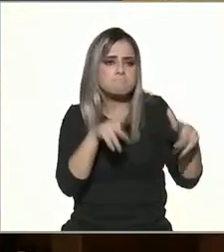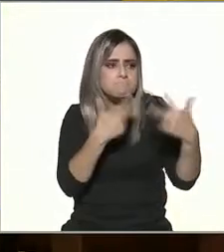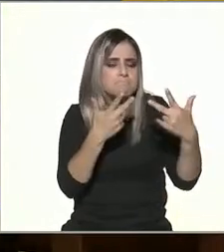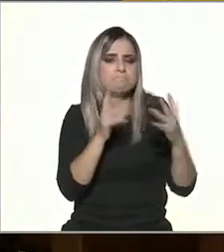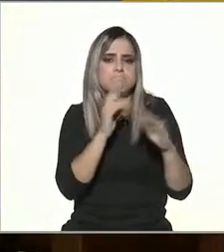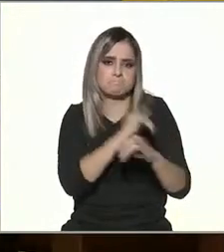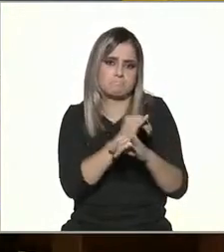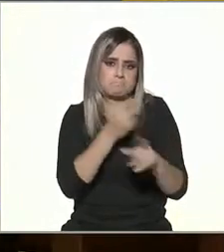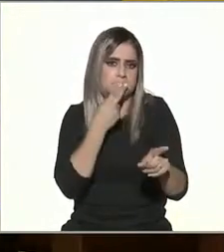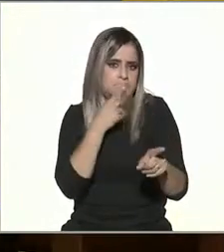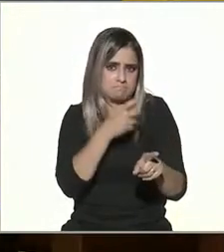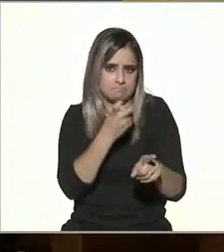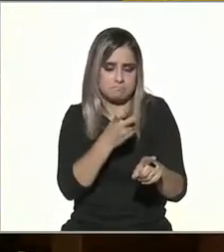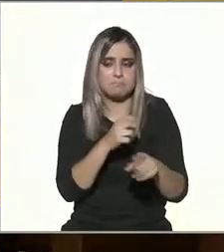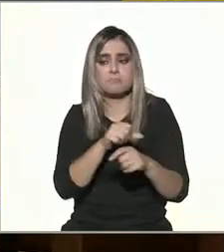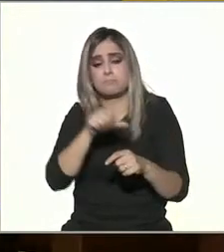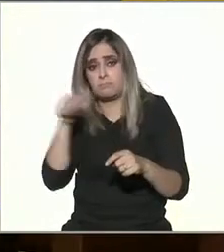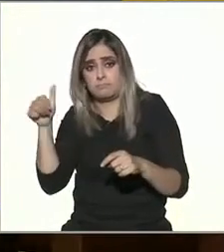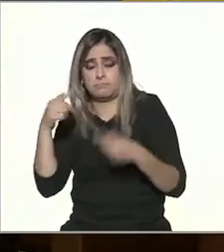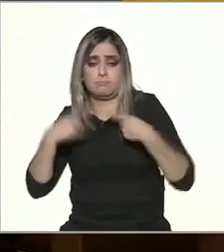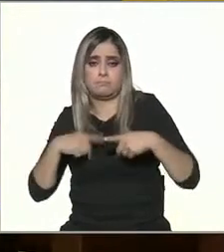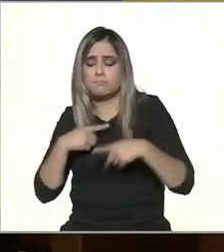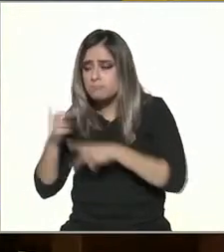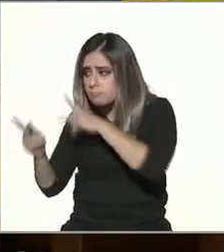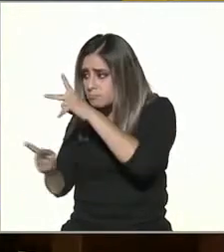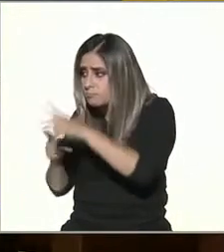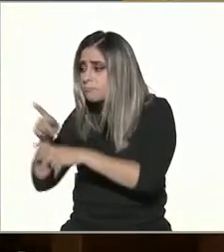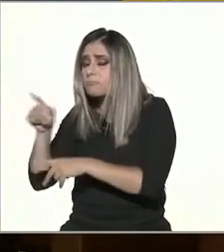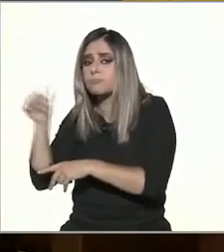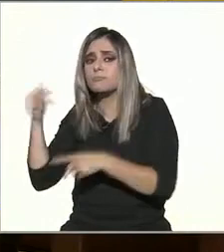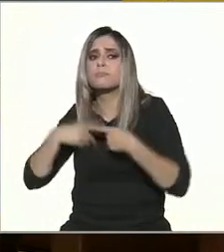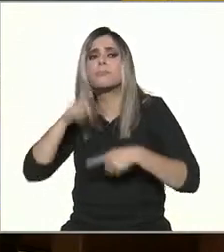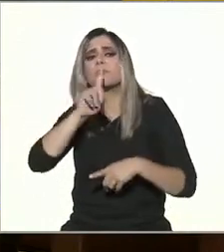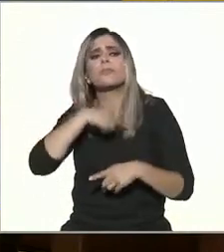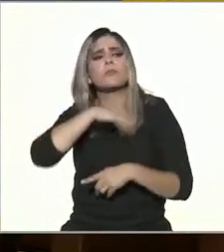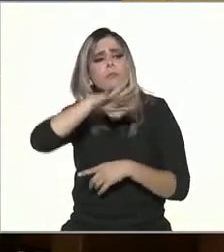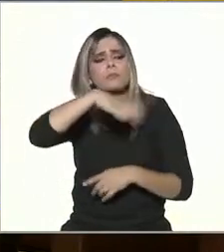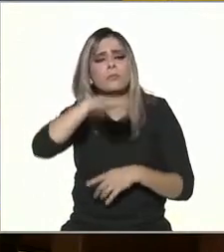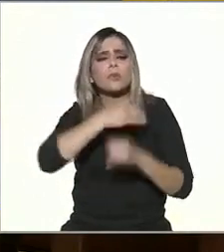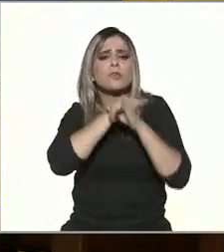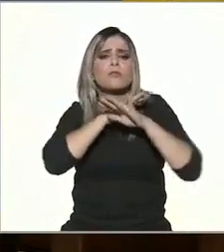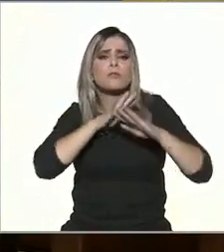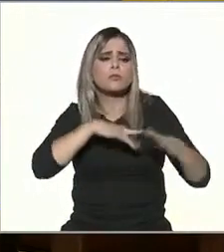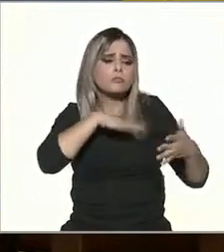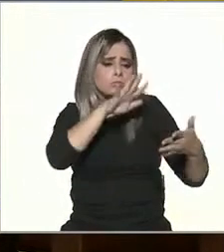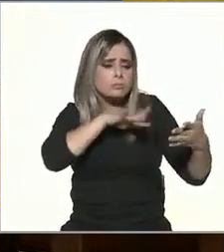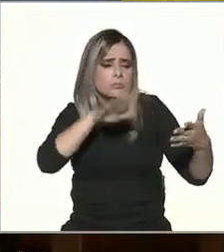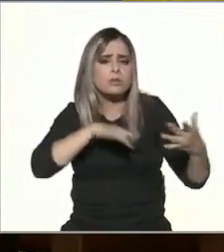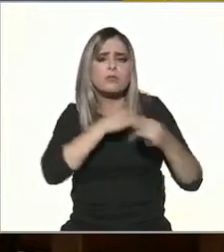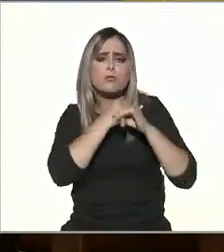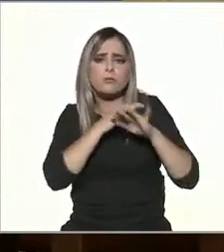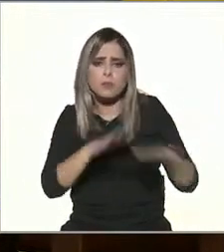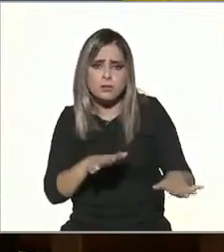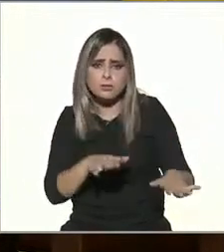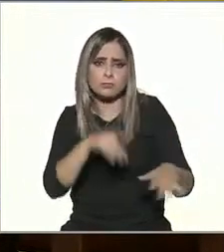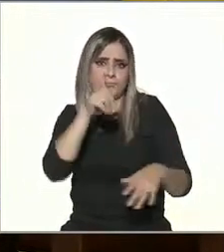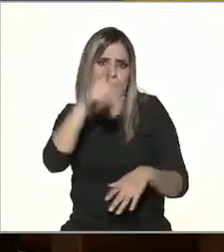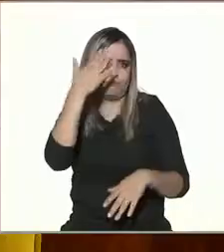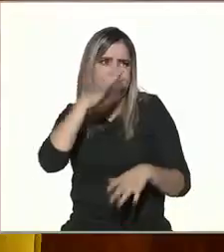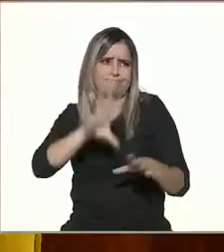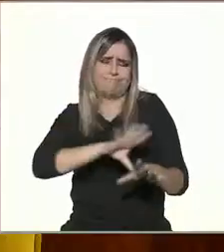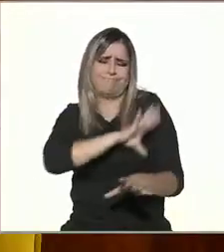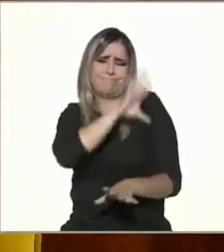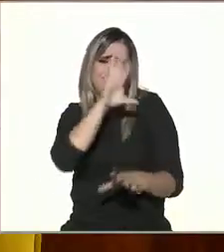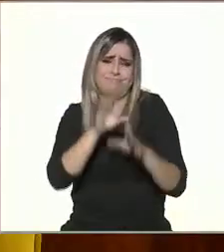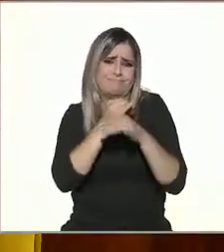La otra gran uso de Internet es para buscar información. Lo mismo, sea, y ahí te puedes encontrar toda la